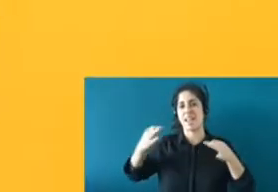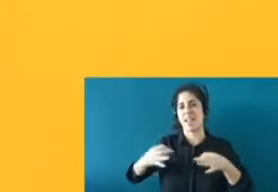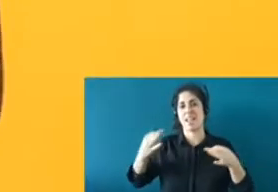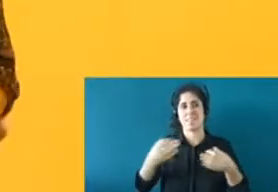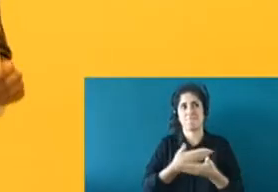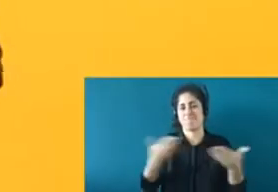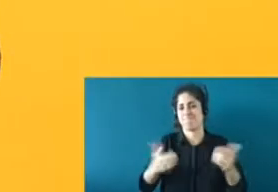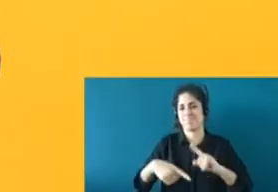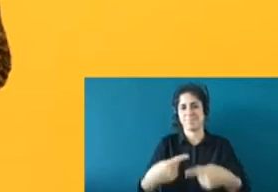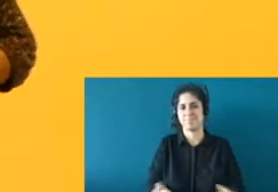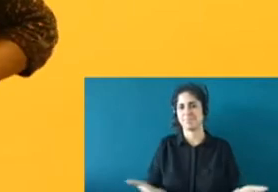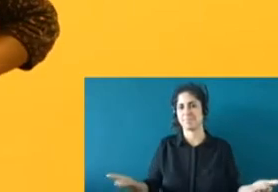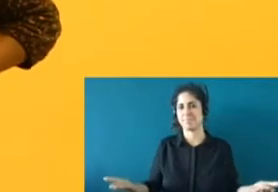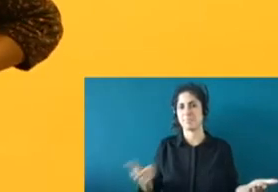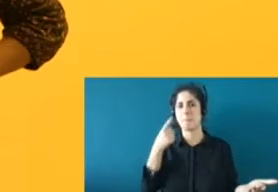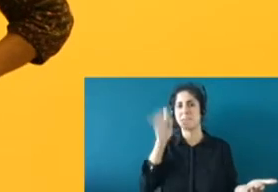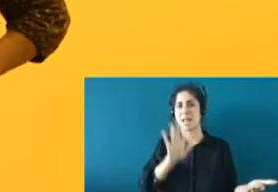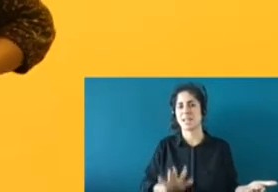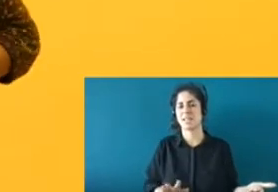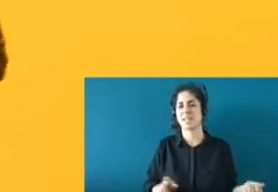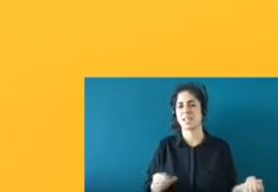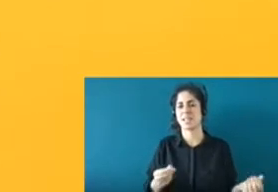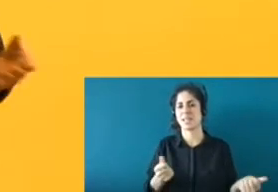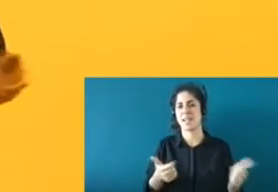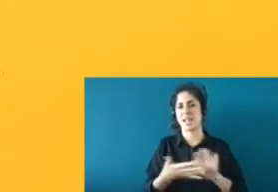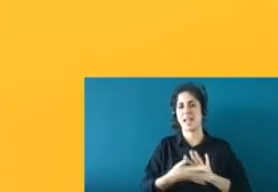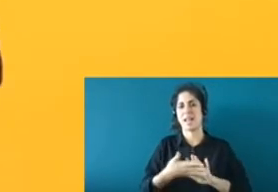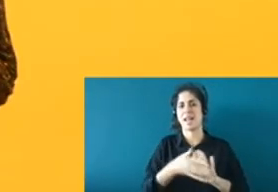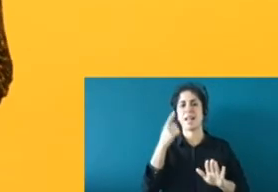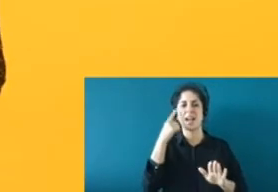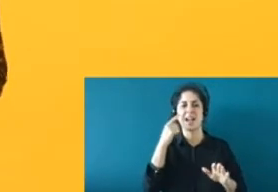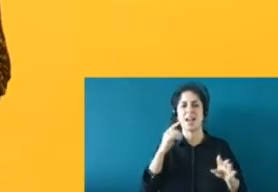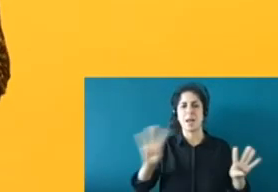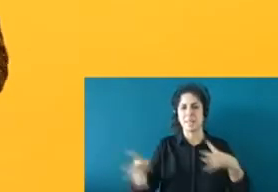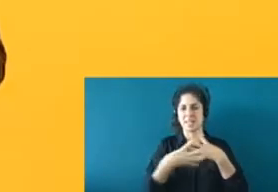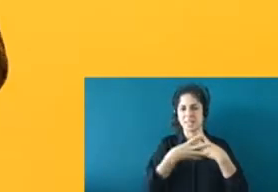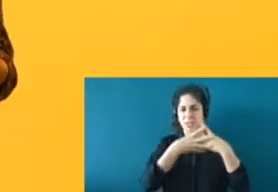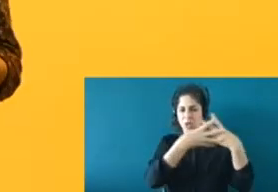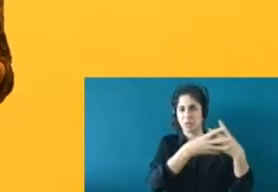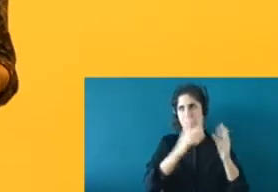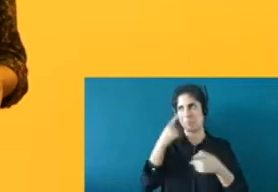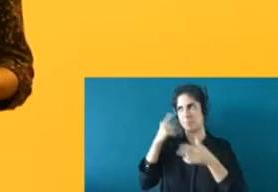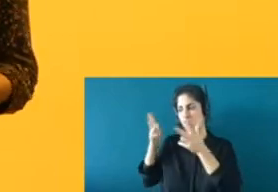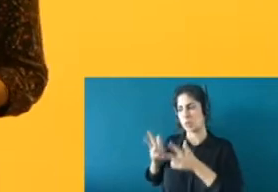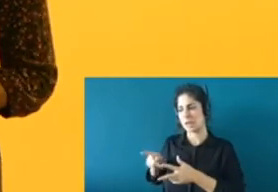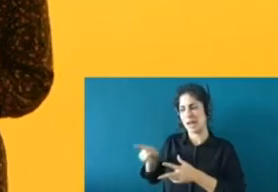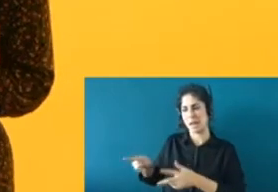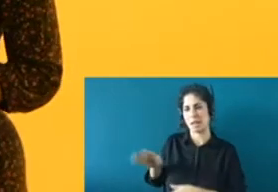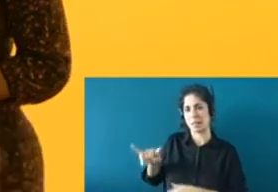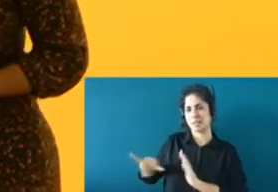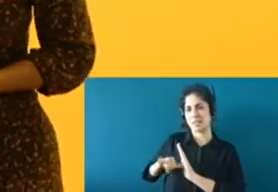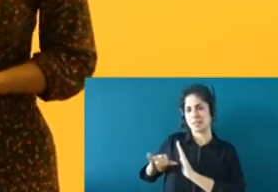decíamos antes. Parece que no, hablamos de los muros de las prisiones y los hoteles están aquí a la vuelta de la esquina, pero sin embargo dice cosas